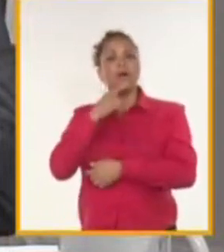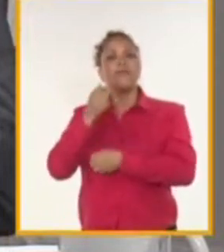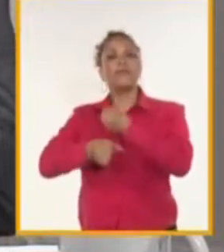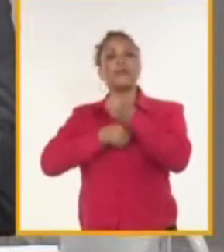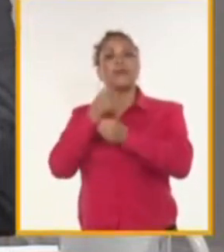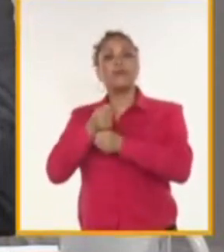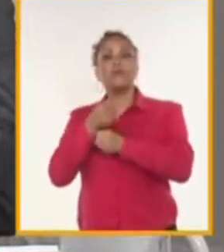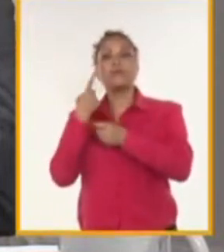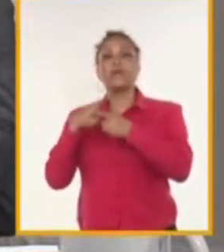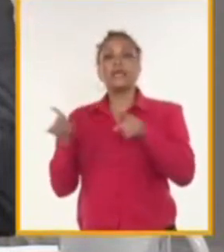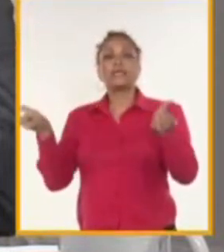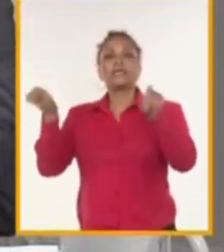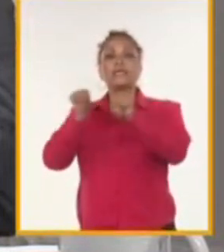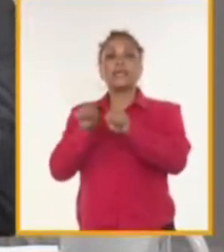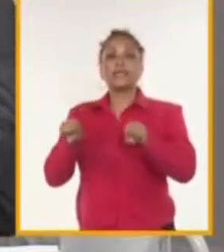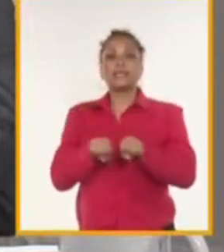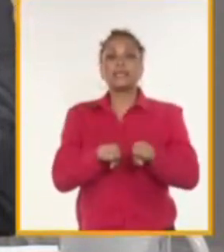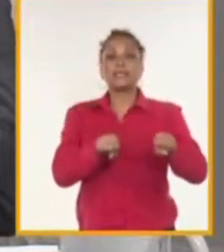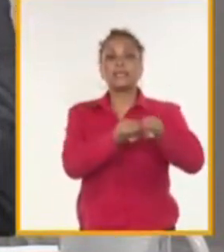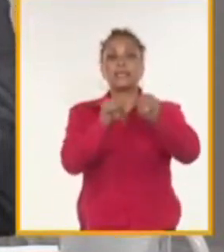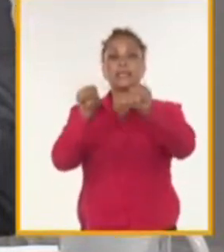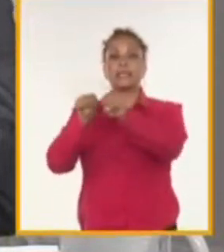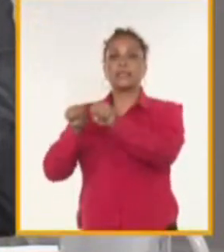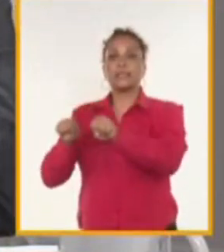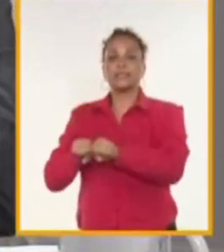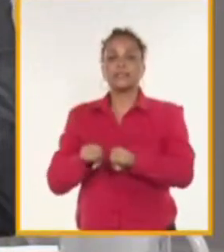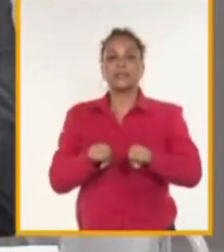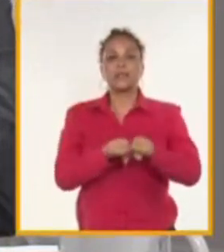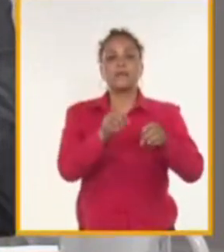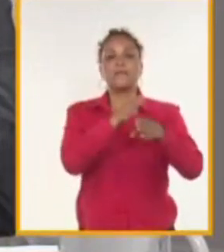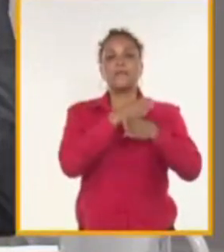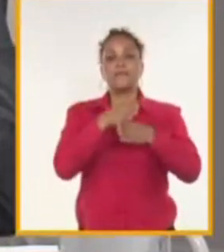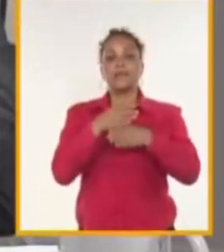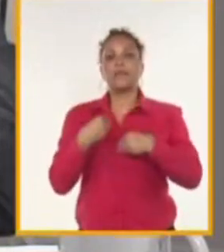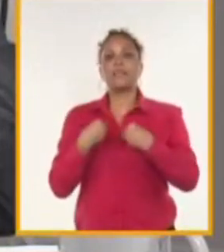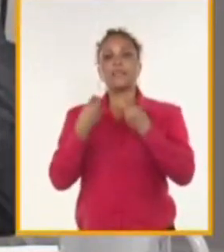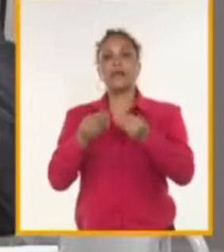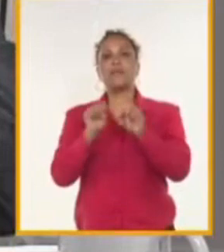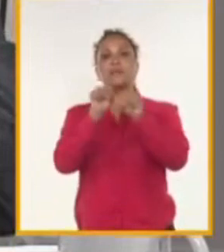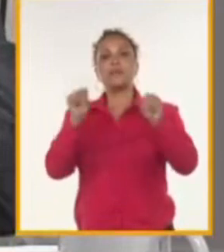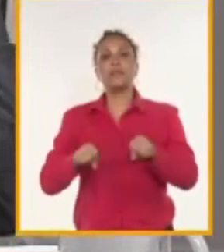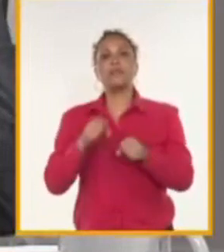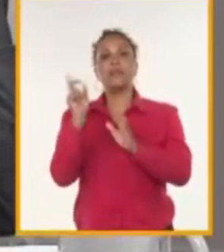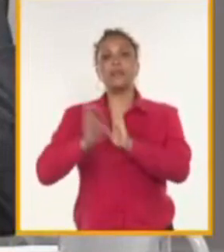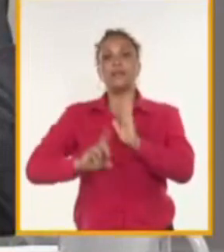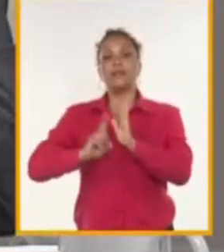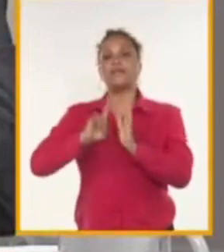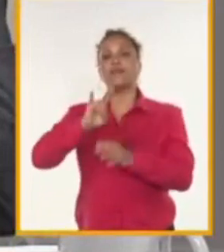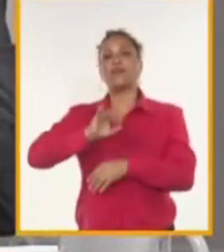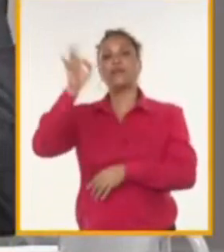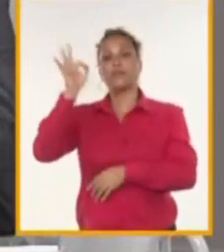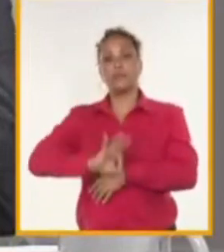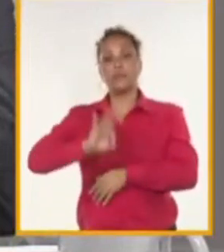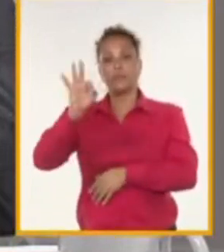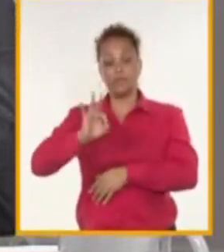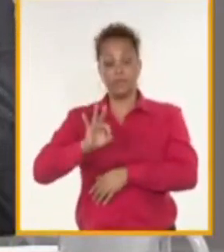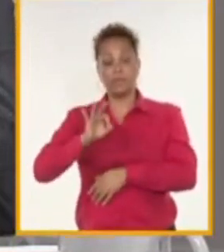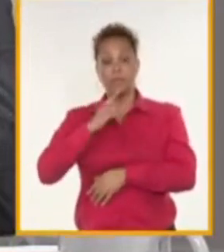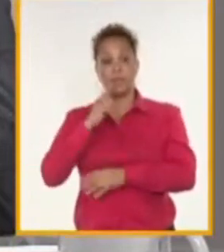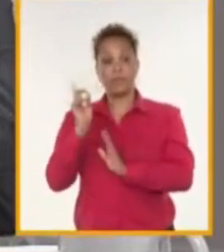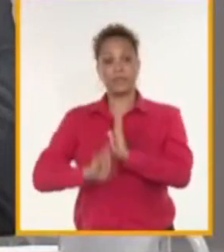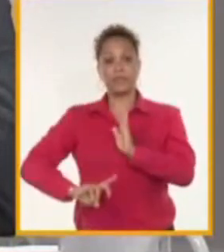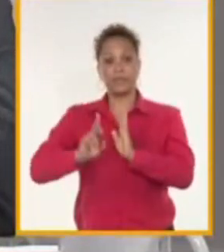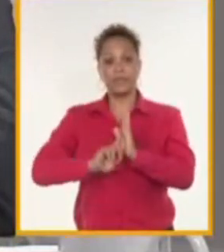inyectan a la red eléctrica nacional. ¿Y cuesta al sistema? Sí, entregamos al sistema aproximadamente el 90% de lo que allí se genera.